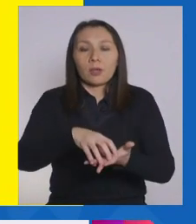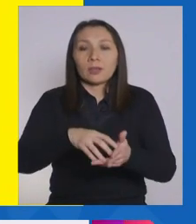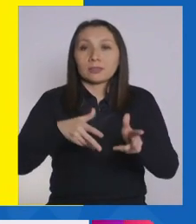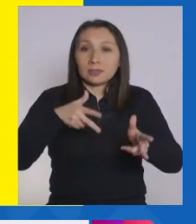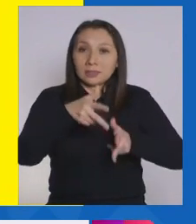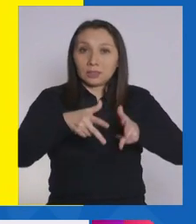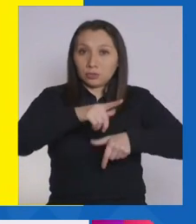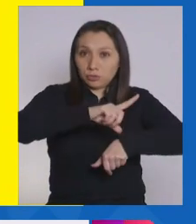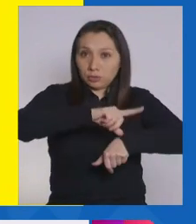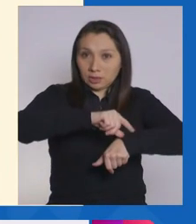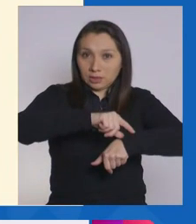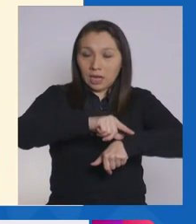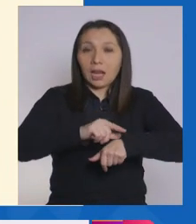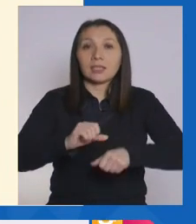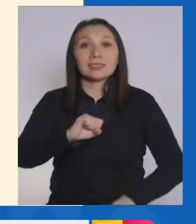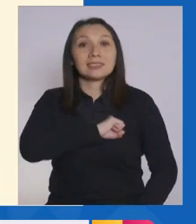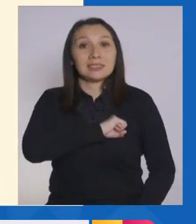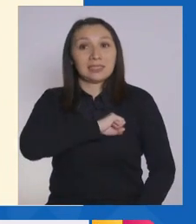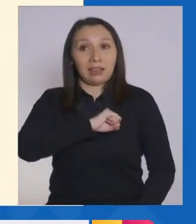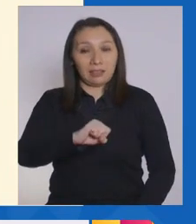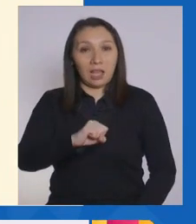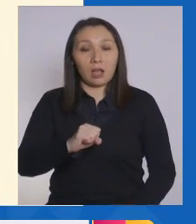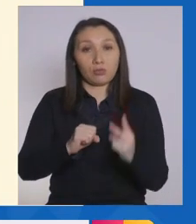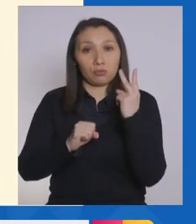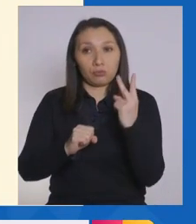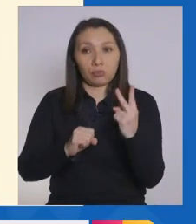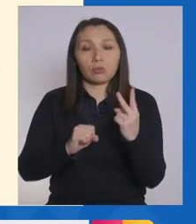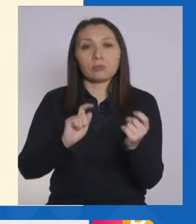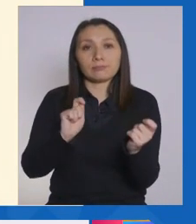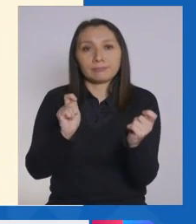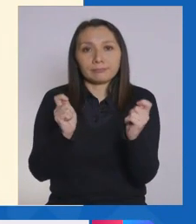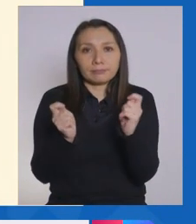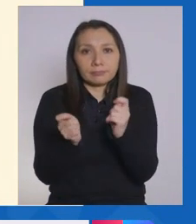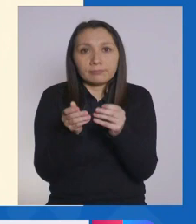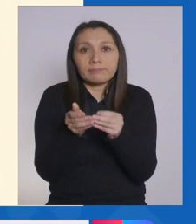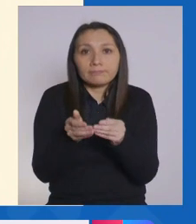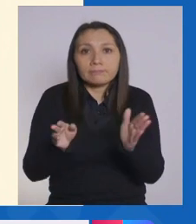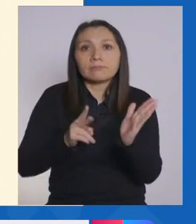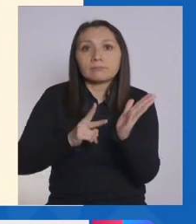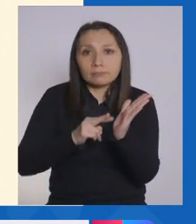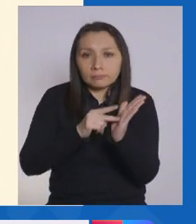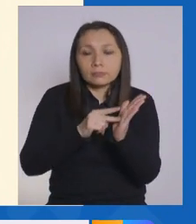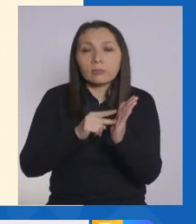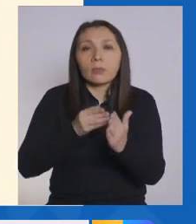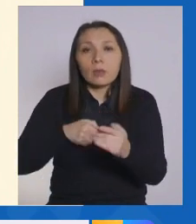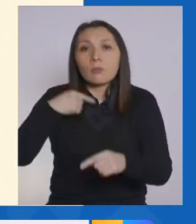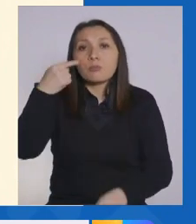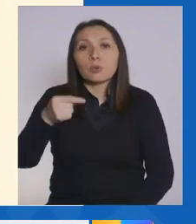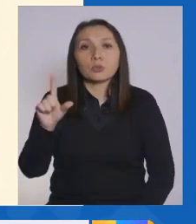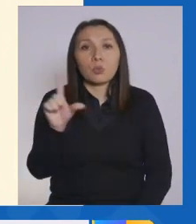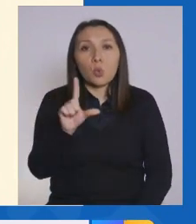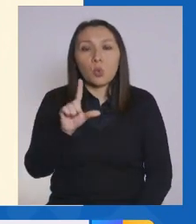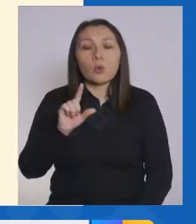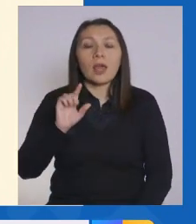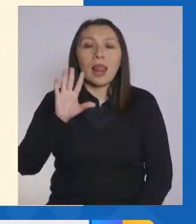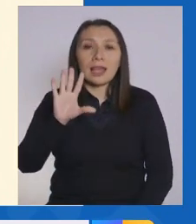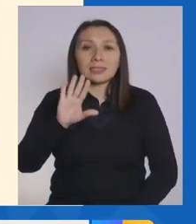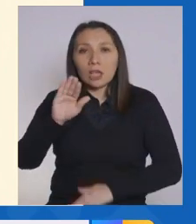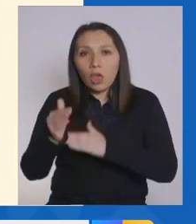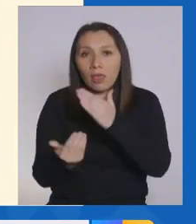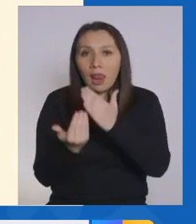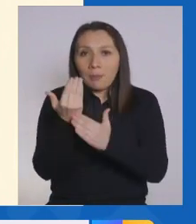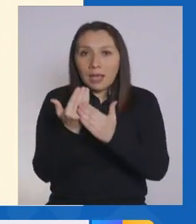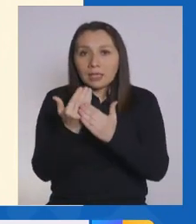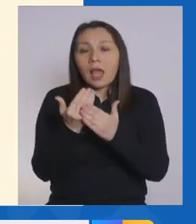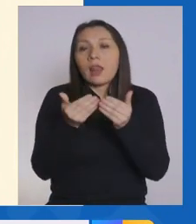Estación Central y Santiago pasan a transición a partir del lunes a las 5 de la